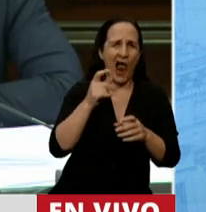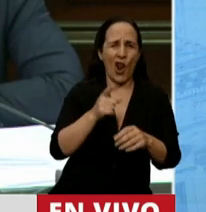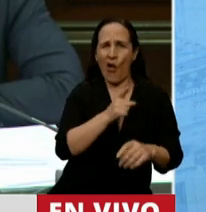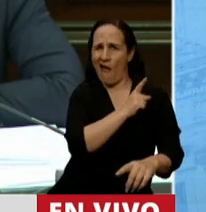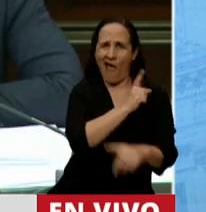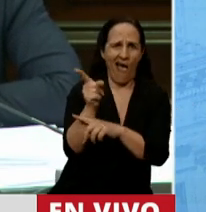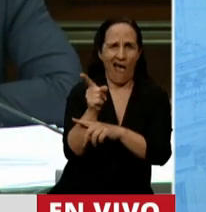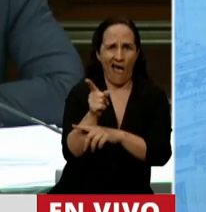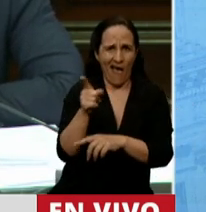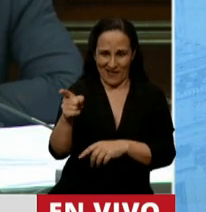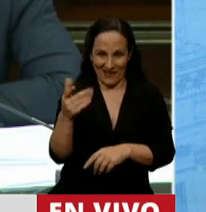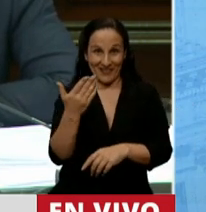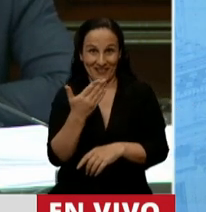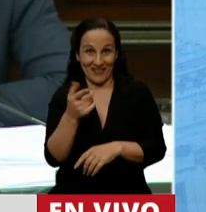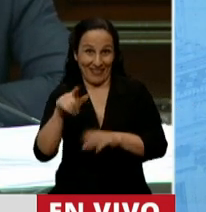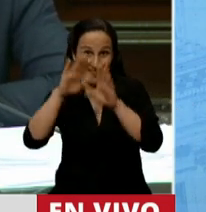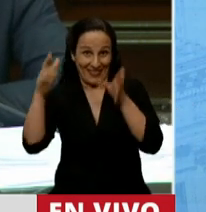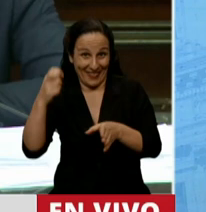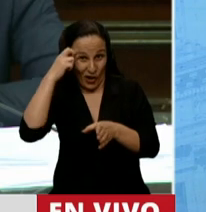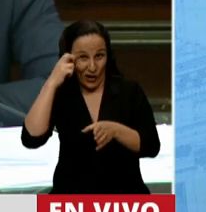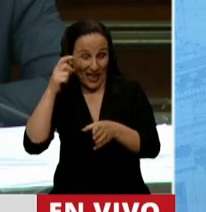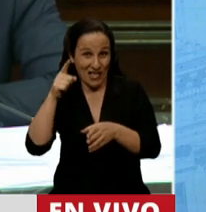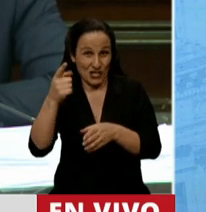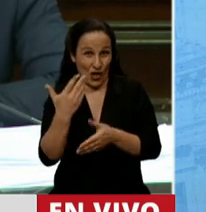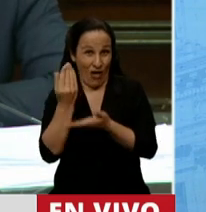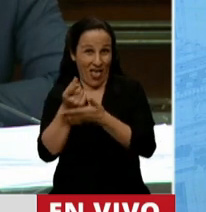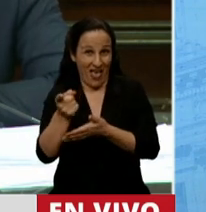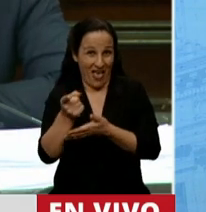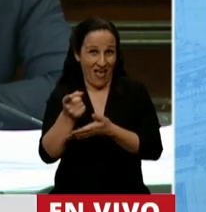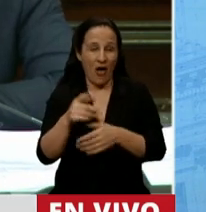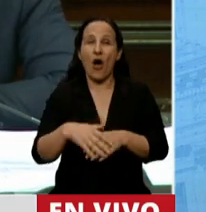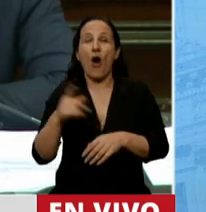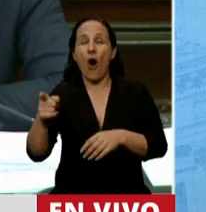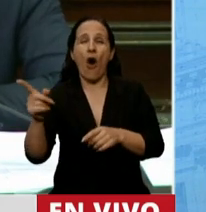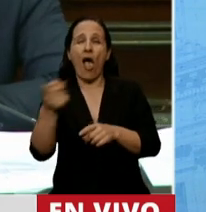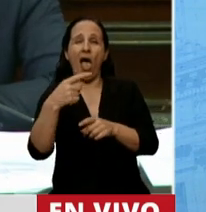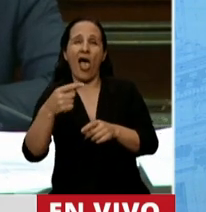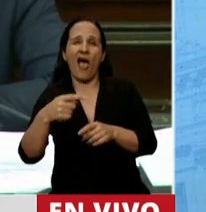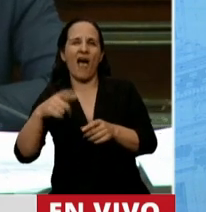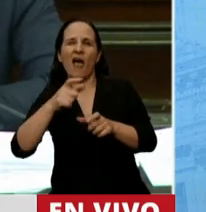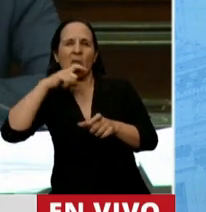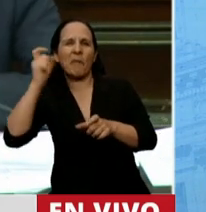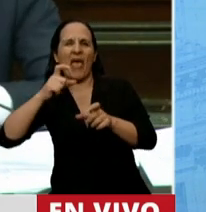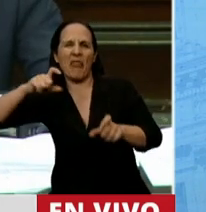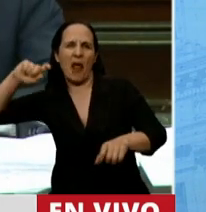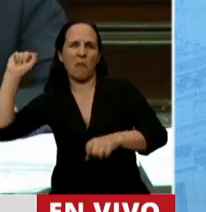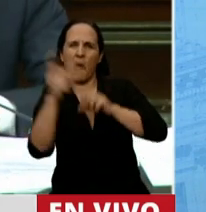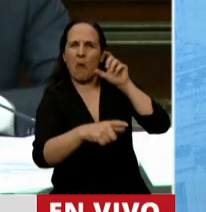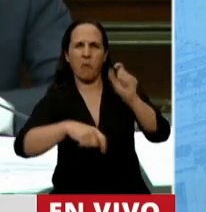al presidente de esta casa, ni llevar a tropas de energúmenos a tirarles toneladas de piedras al Congreso.